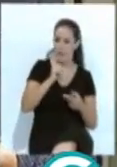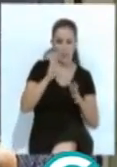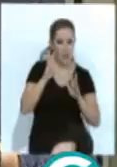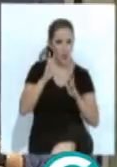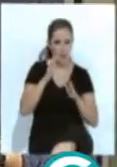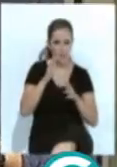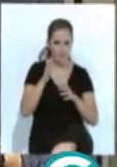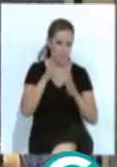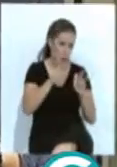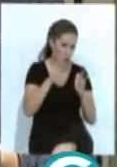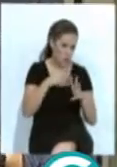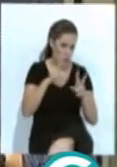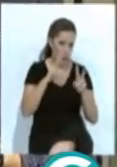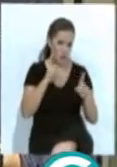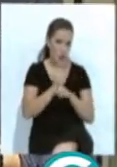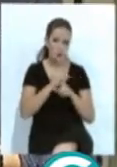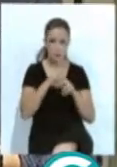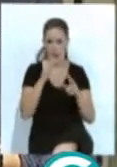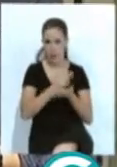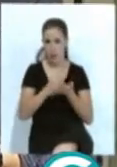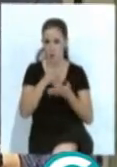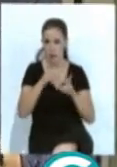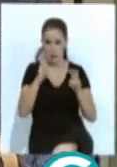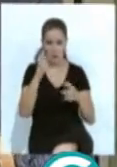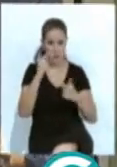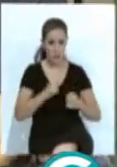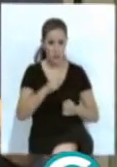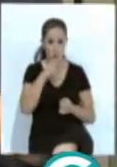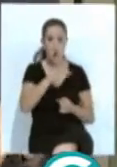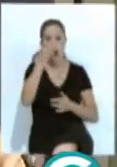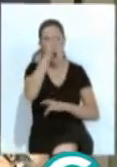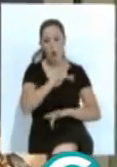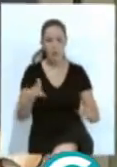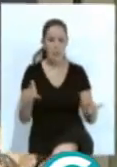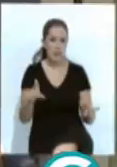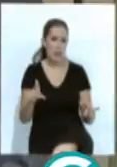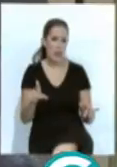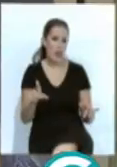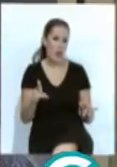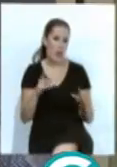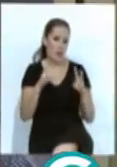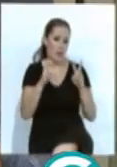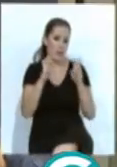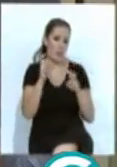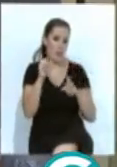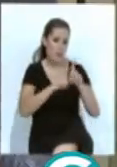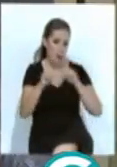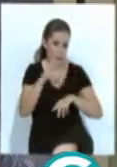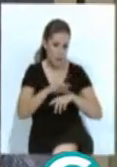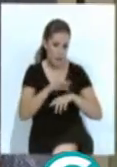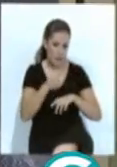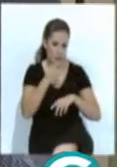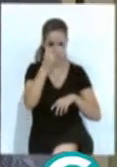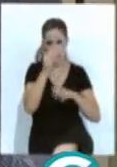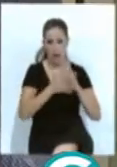contra la droga por temas de salud, porque ellos no tienen conciencia realmente de los problemas de salud. Hablarle a un